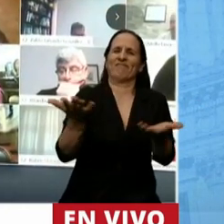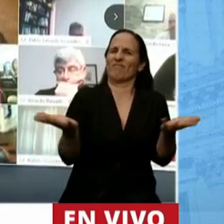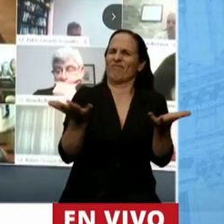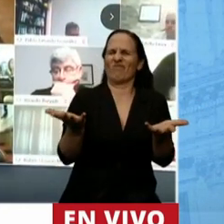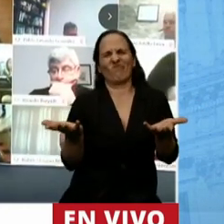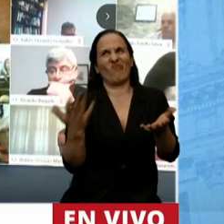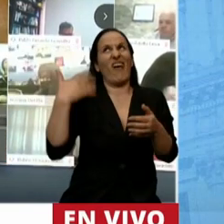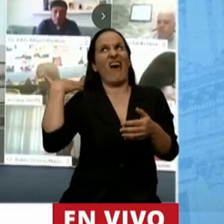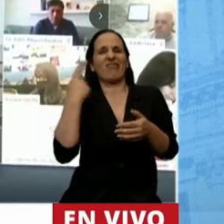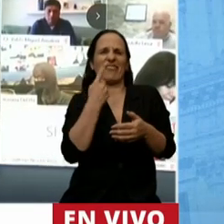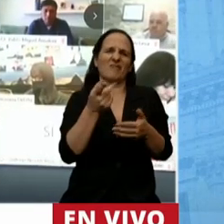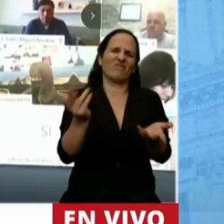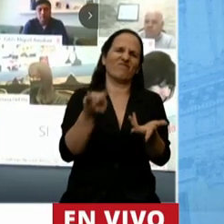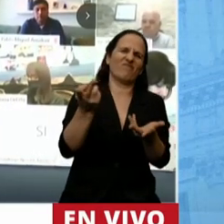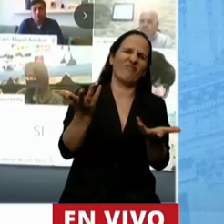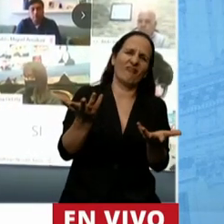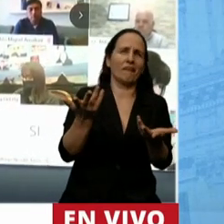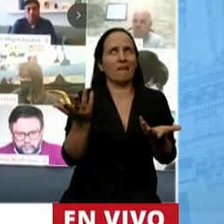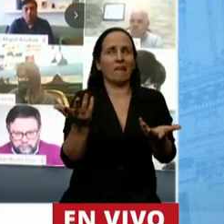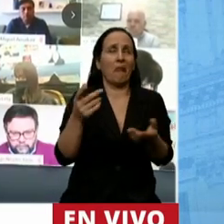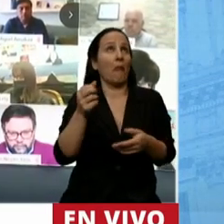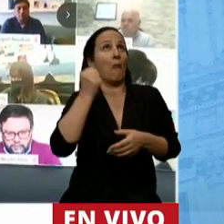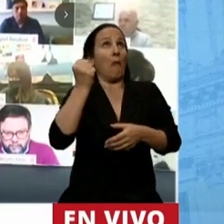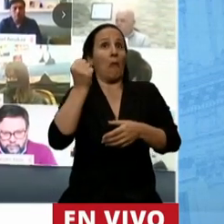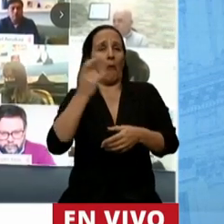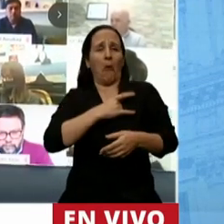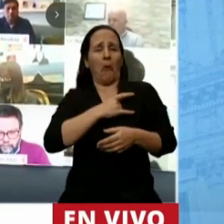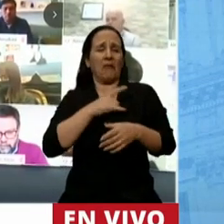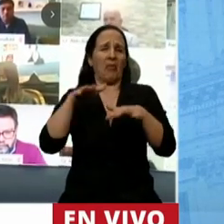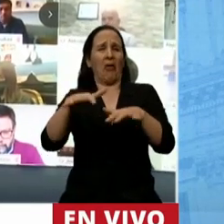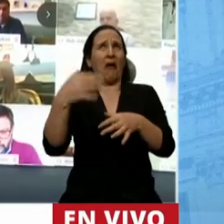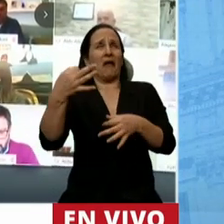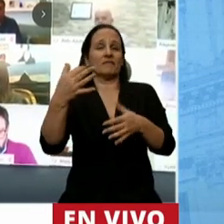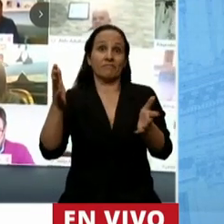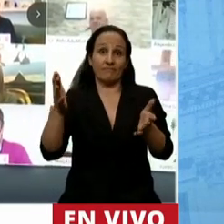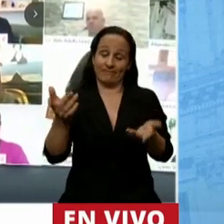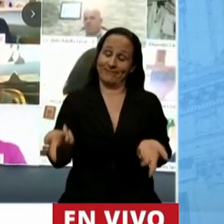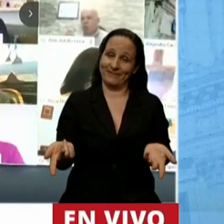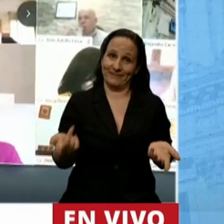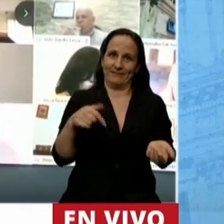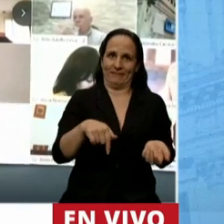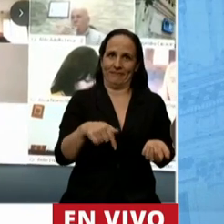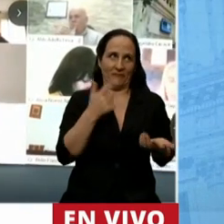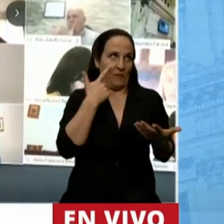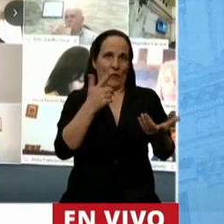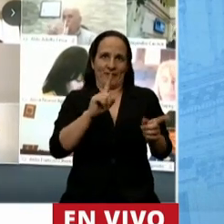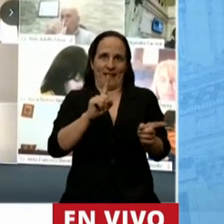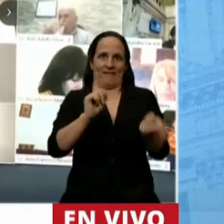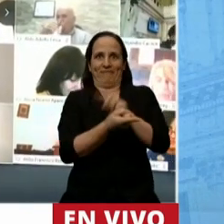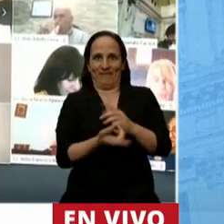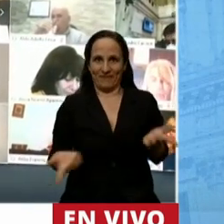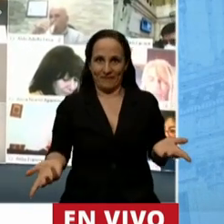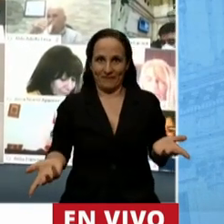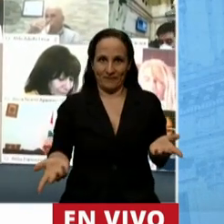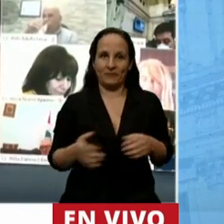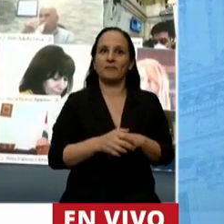realmente poca utilidad incorporamos el coronavirus como enfermedad de carácter